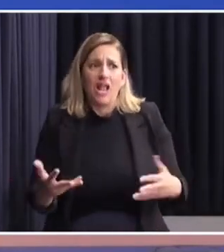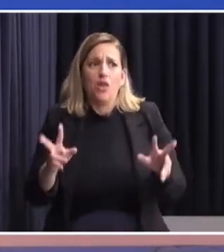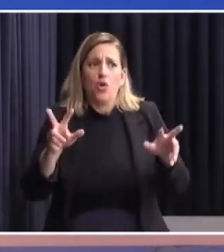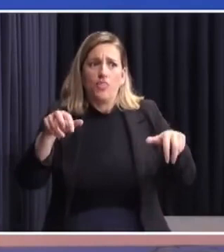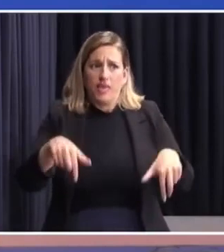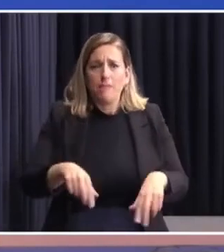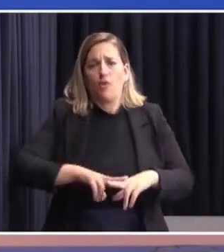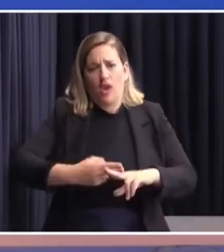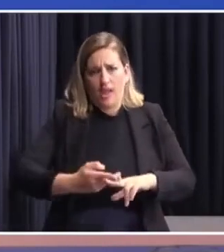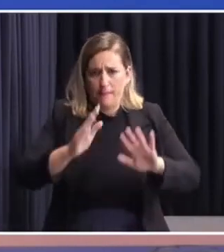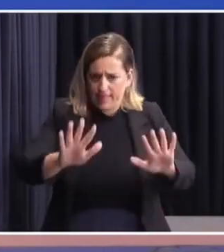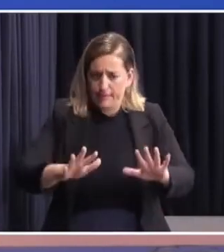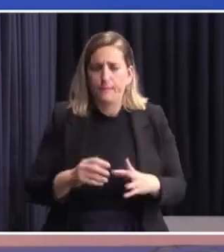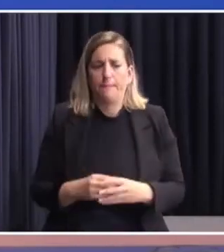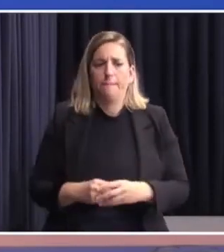reiterar.